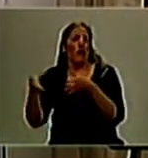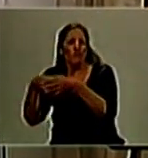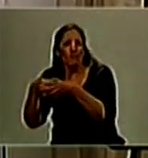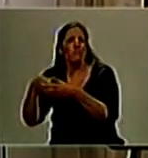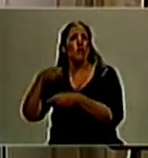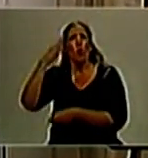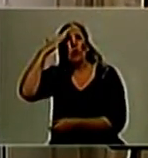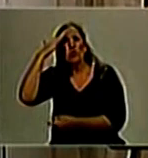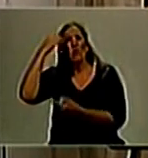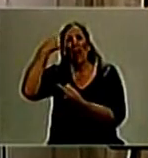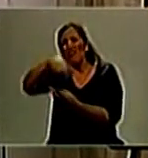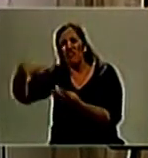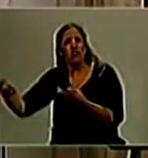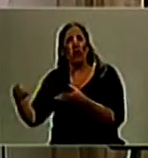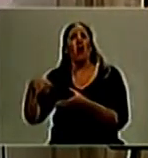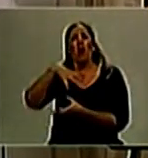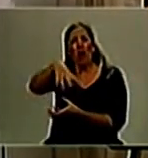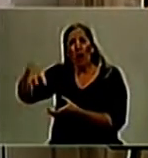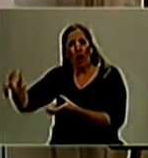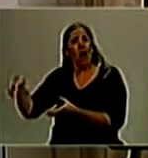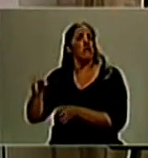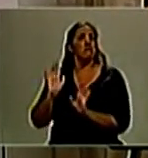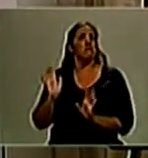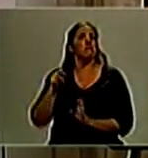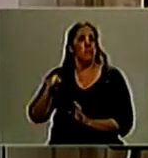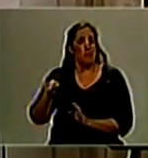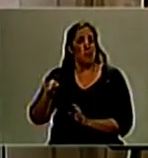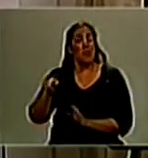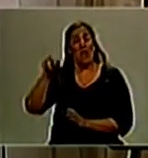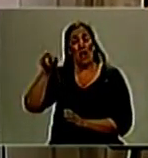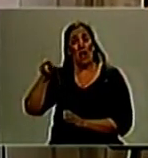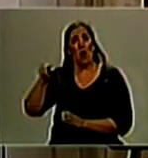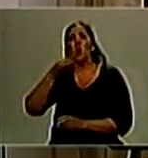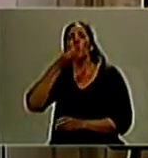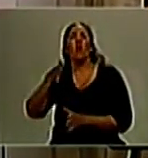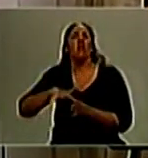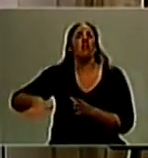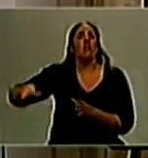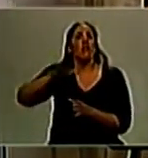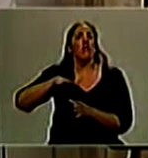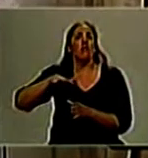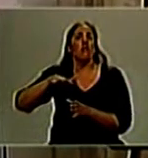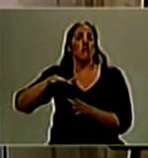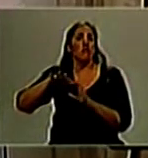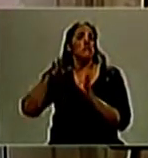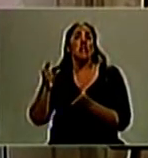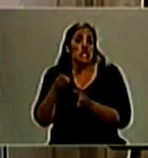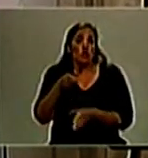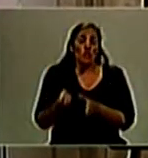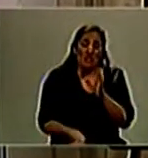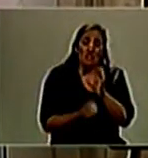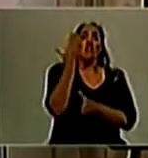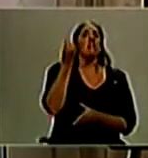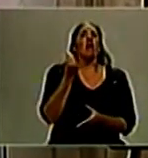culturales o laborales, así como por la actividad lícita que desarrollen en cualquier otra esfera. Se crea entonces